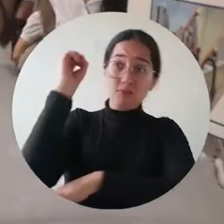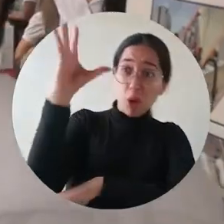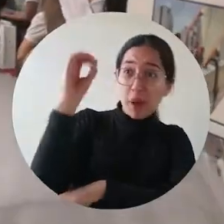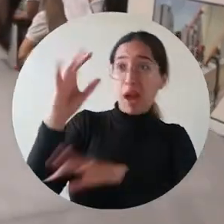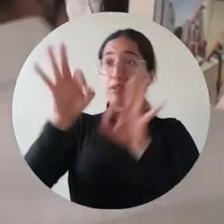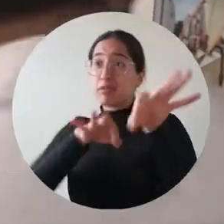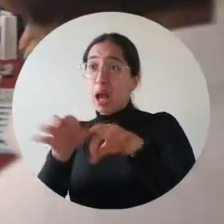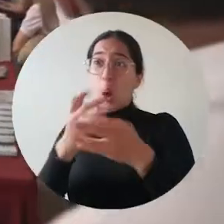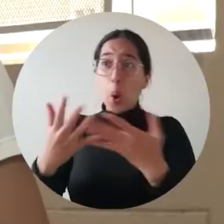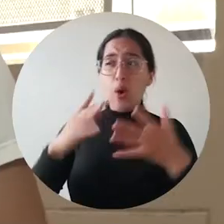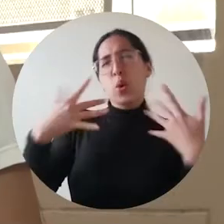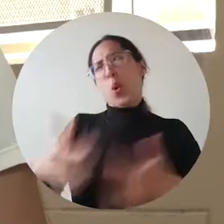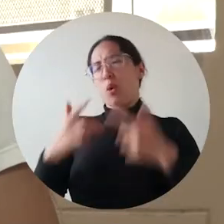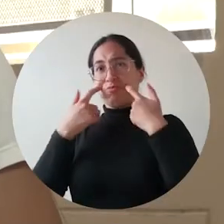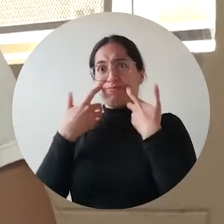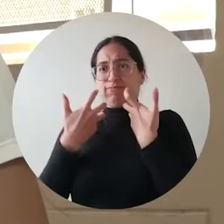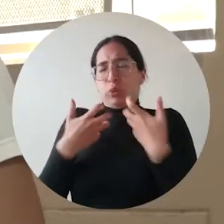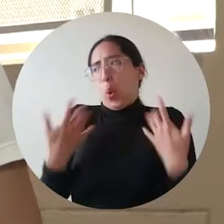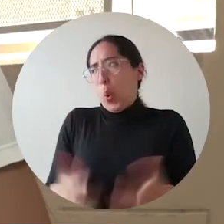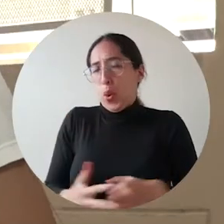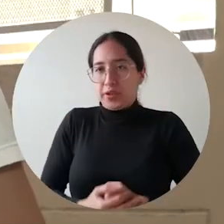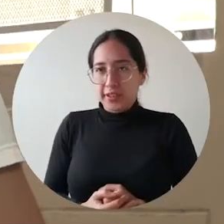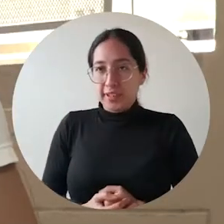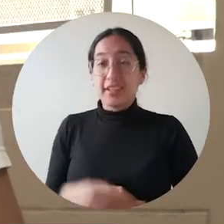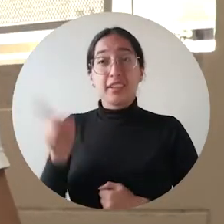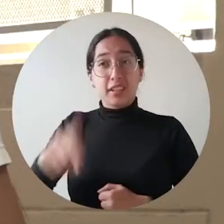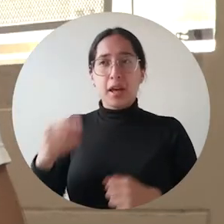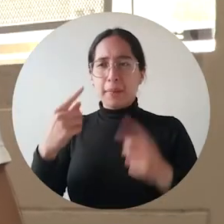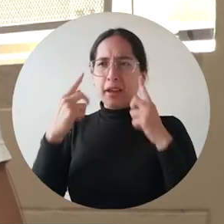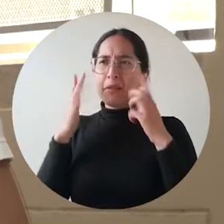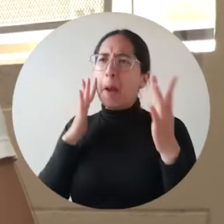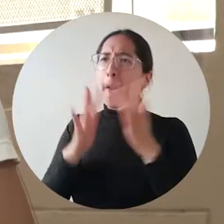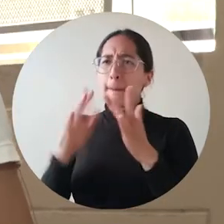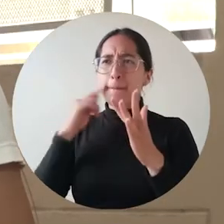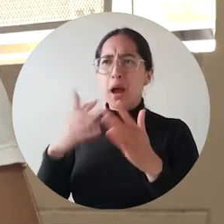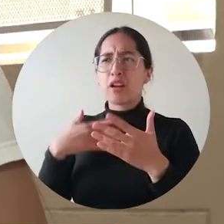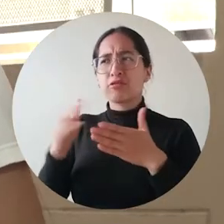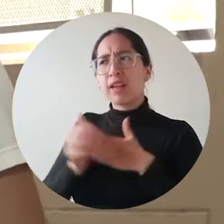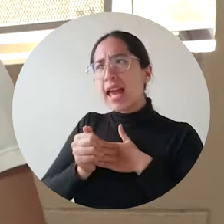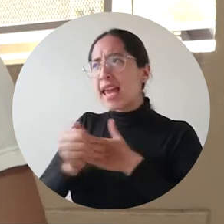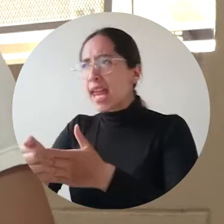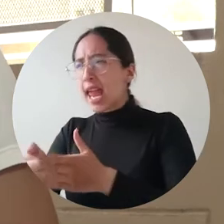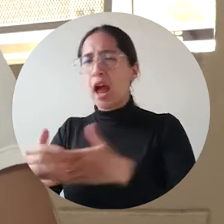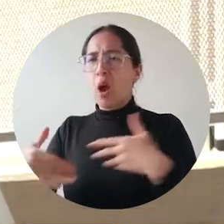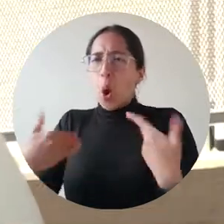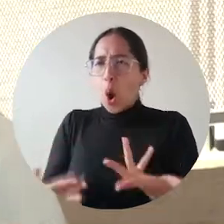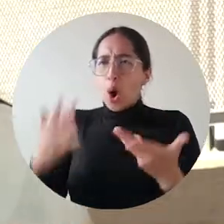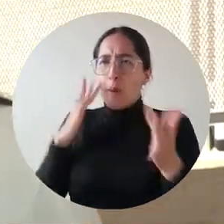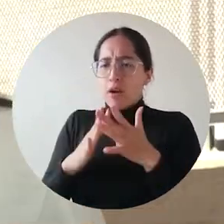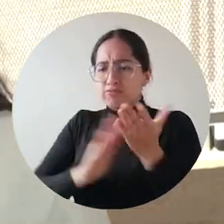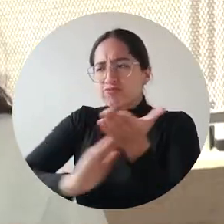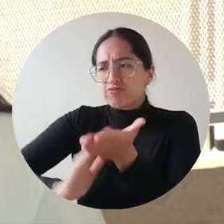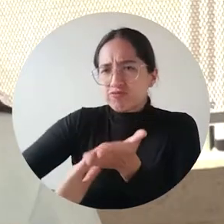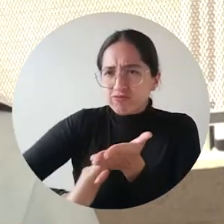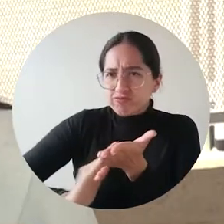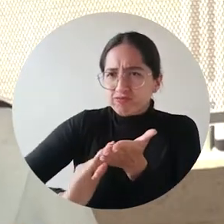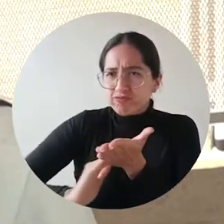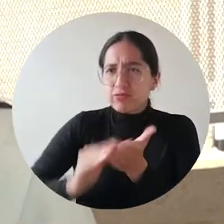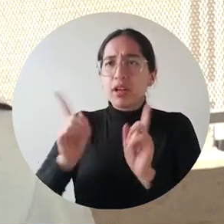espacios la verdad que es algo increíble. Nos encamina a la búsqueda de soluciones, nuevas alternativas, conocemos